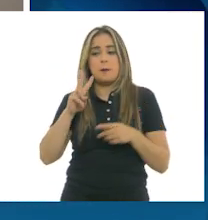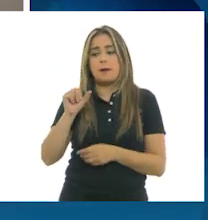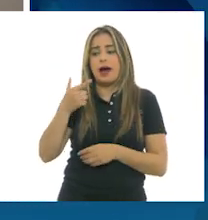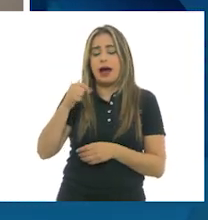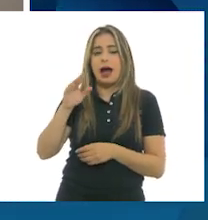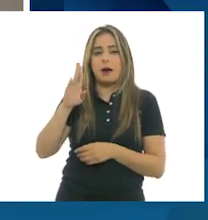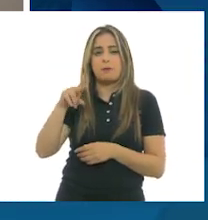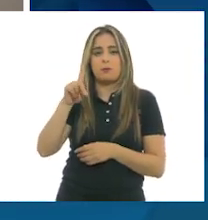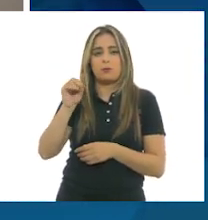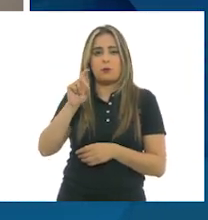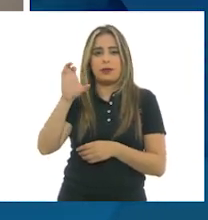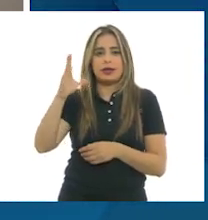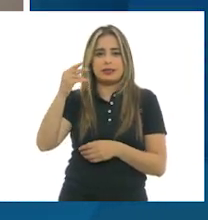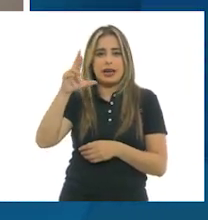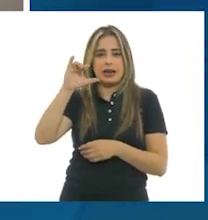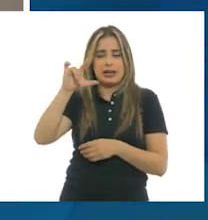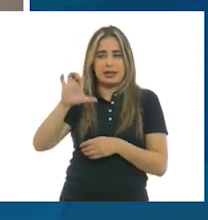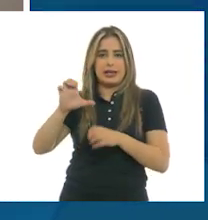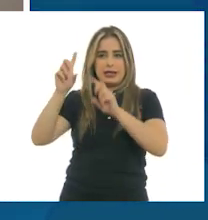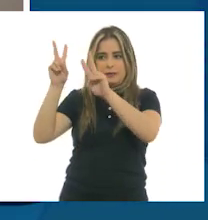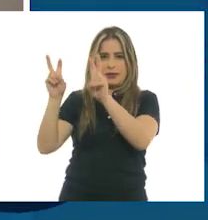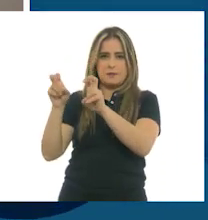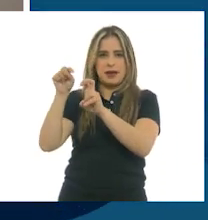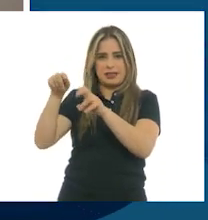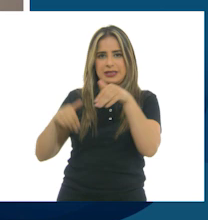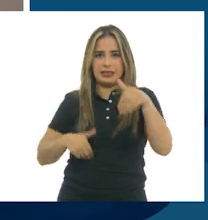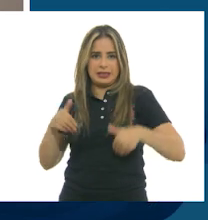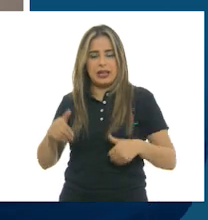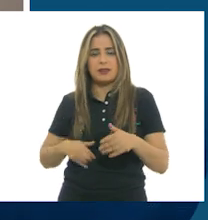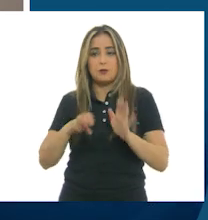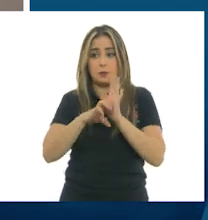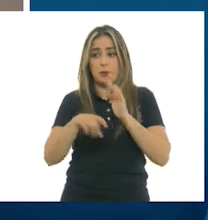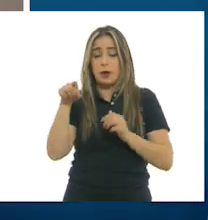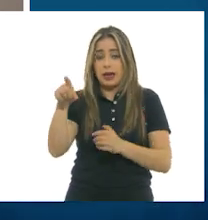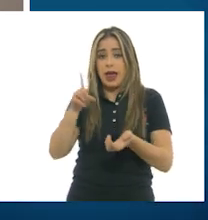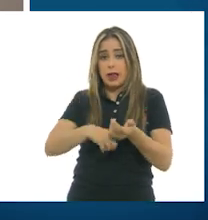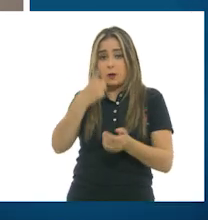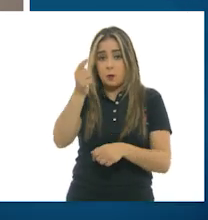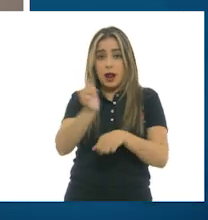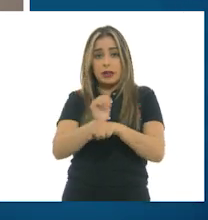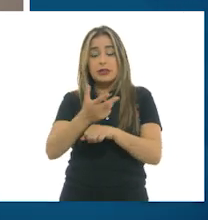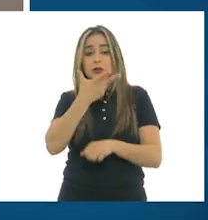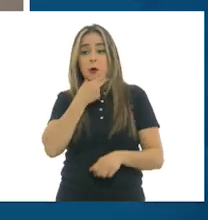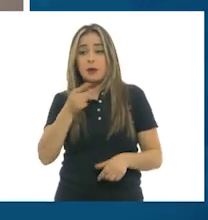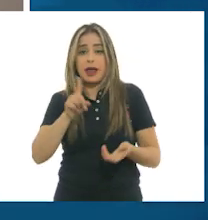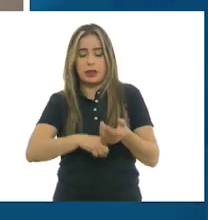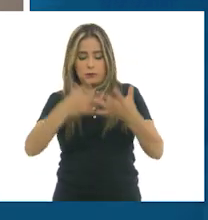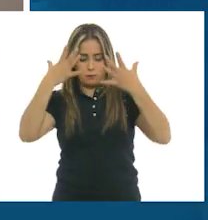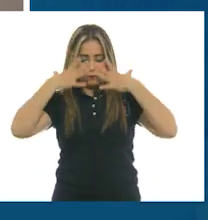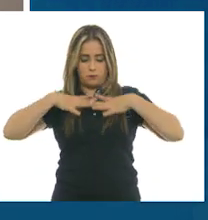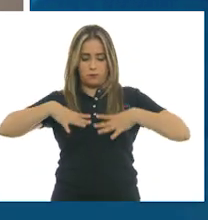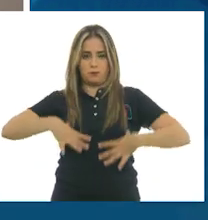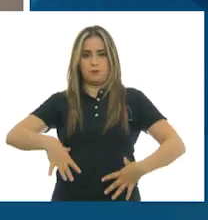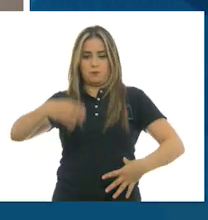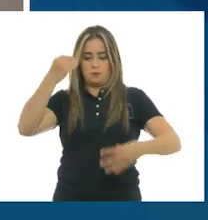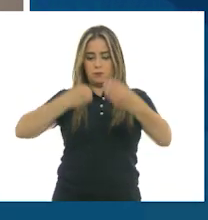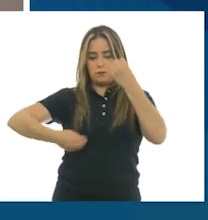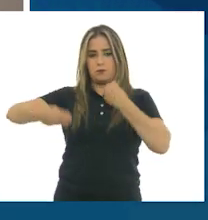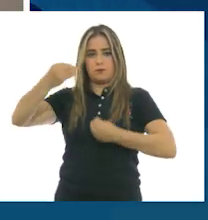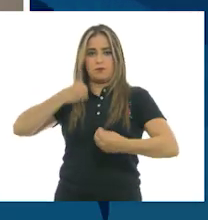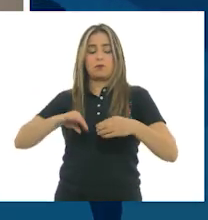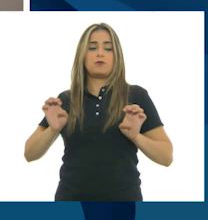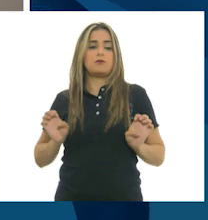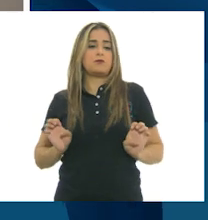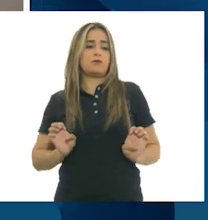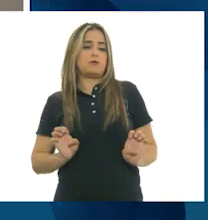Chaplin. Entonces, él en su vestuario tiene ya un contraste. Él elige vestirse de manera